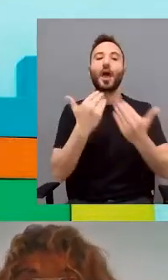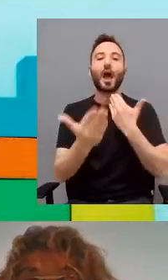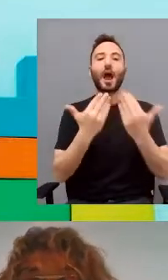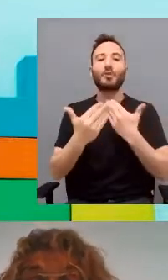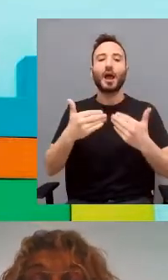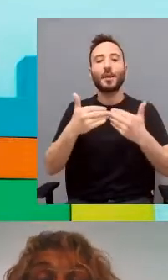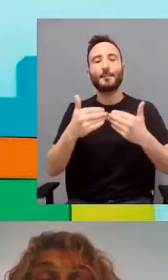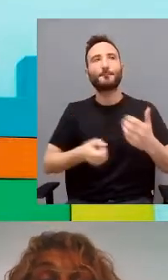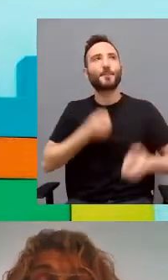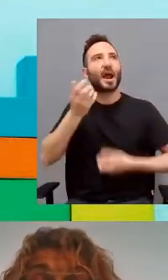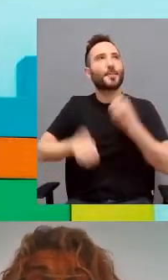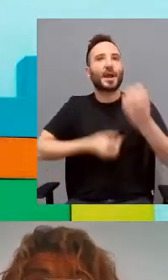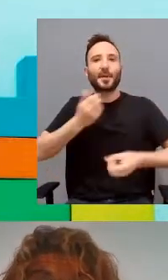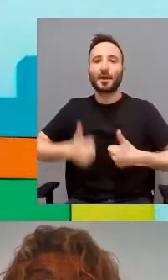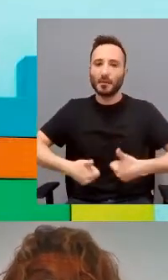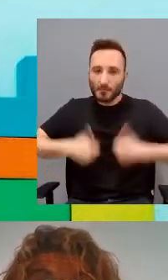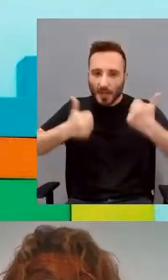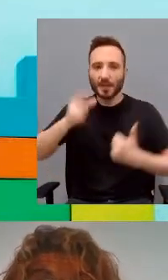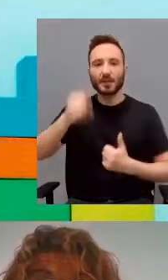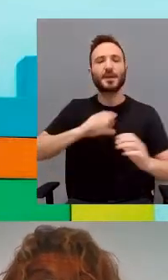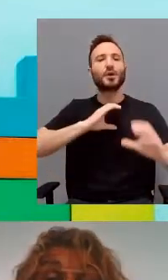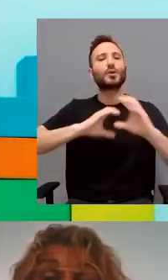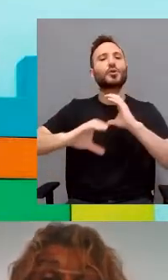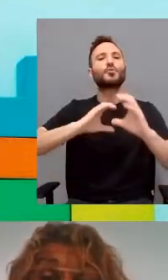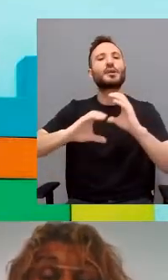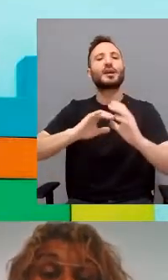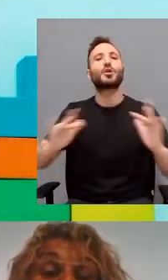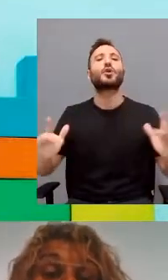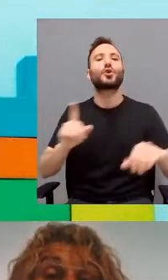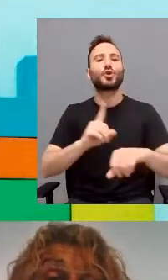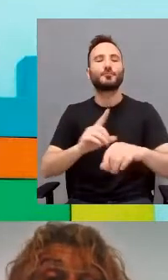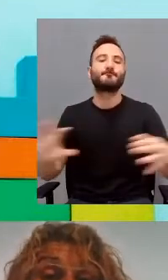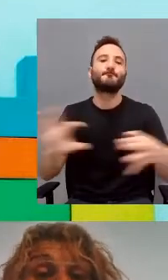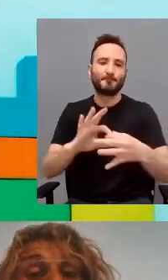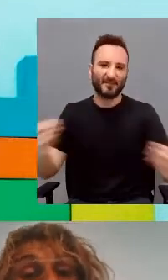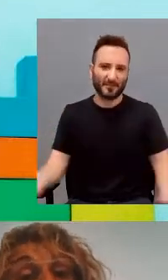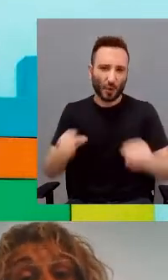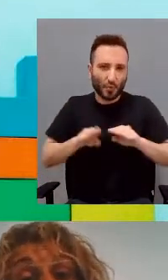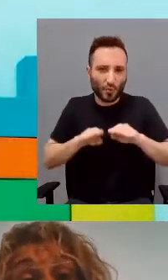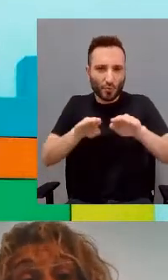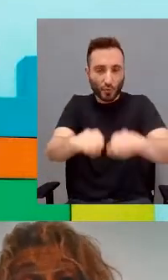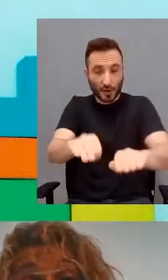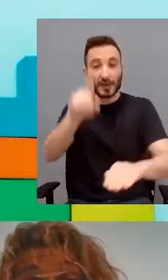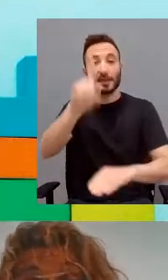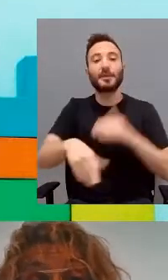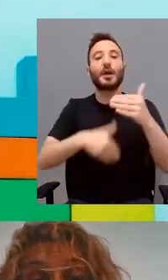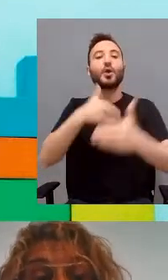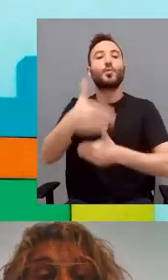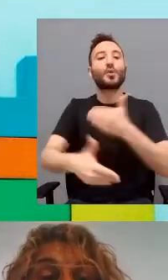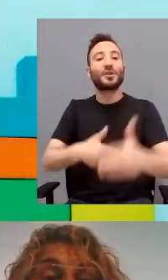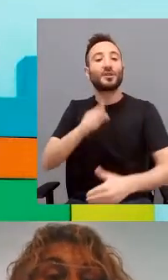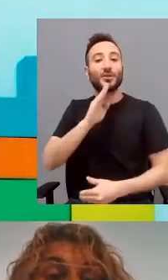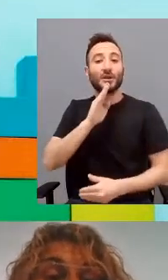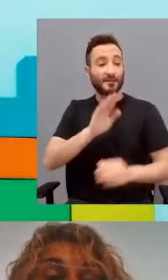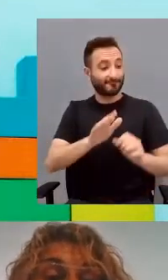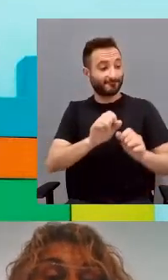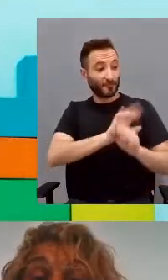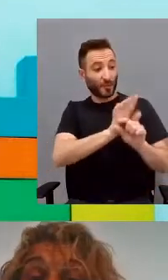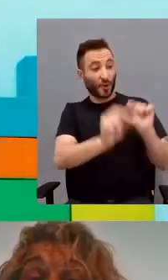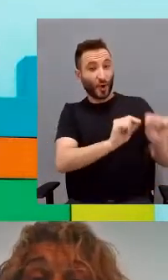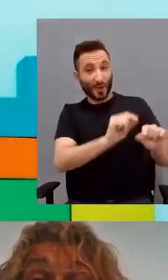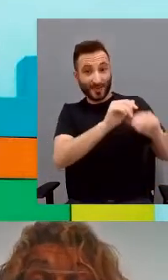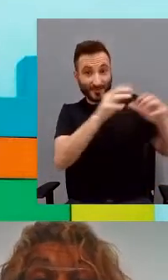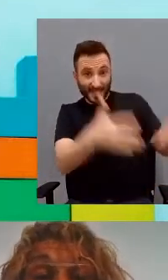espontaneidad y una comunicación sincronizada. Y sobre todo durante este proceso como hemos vivido de pandemia